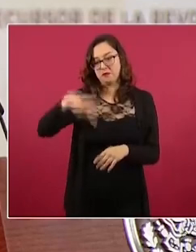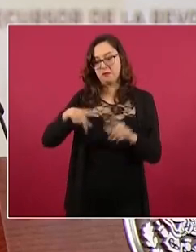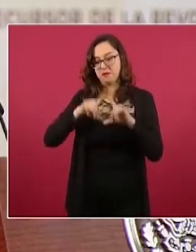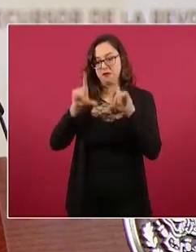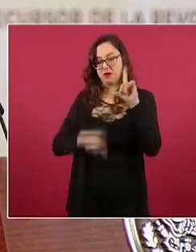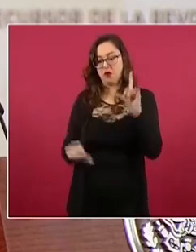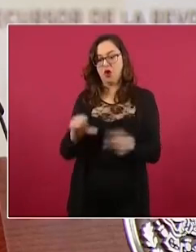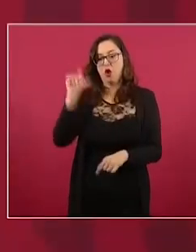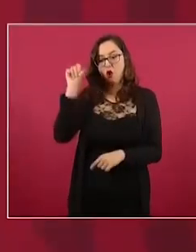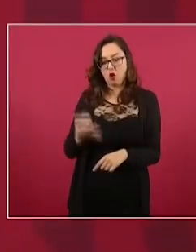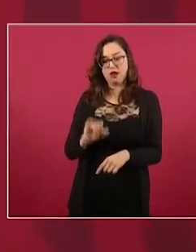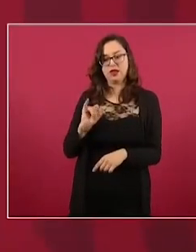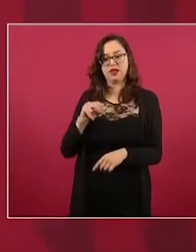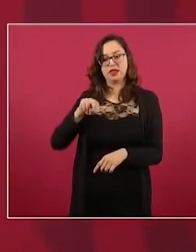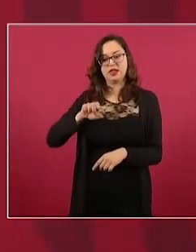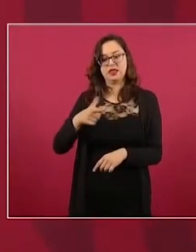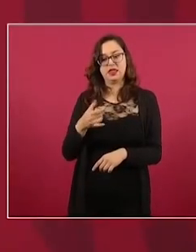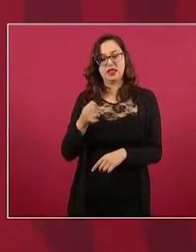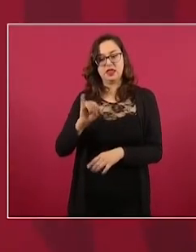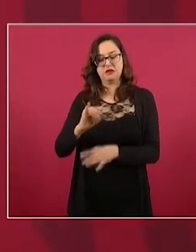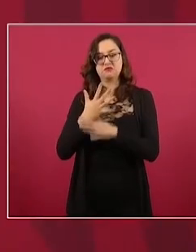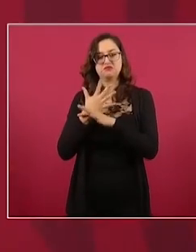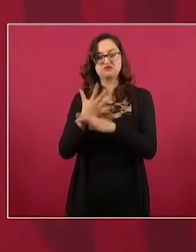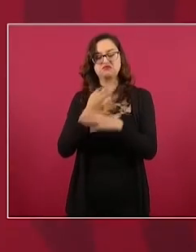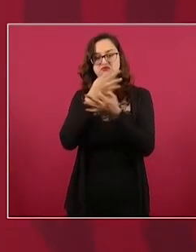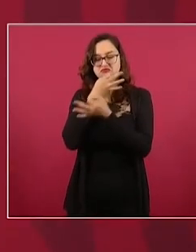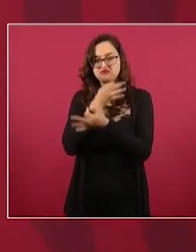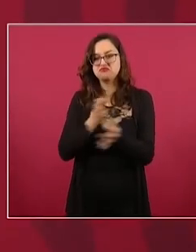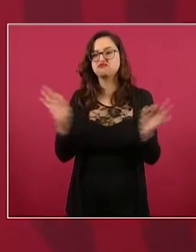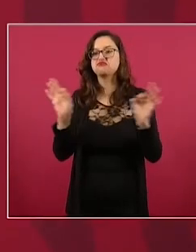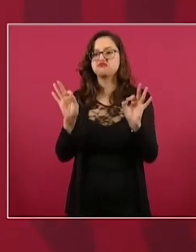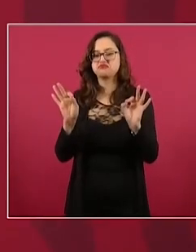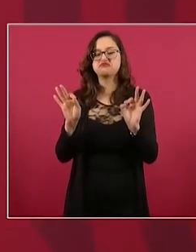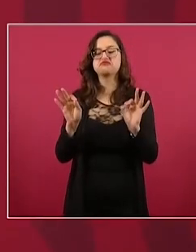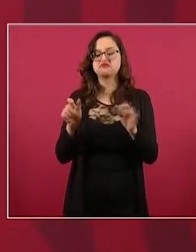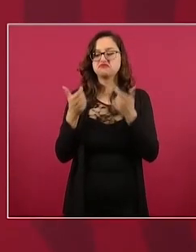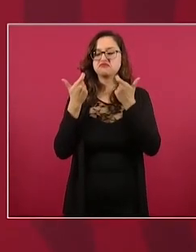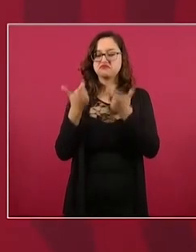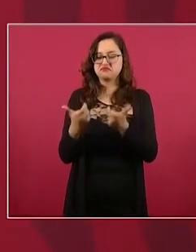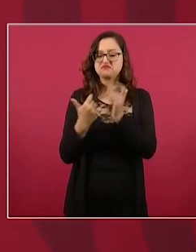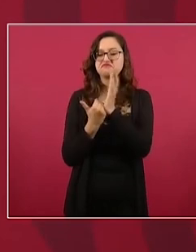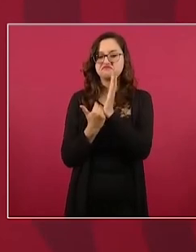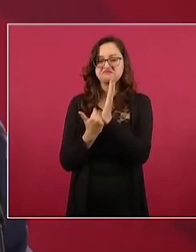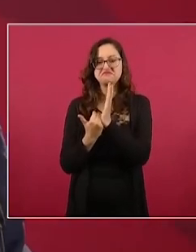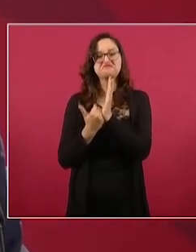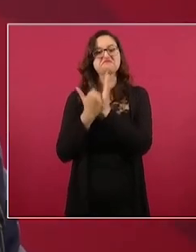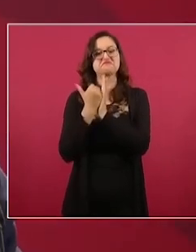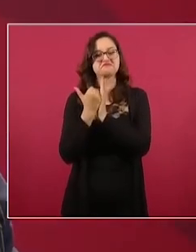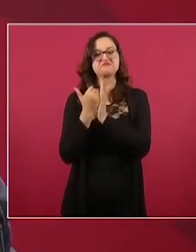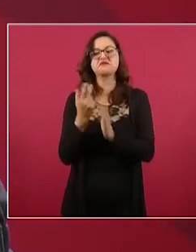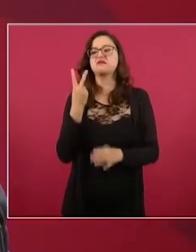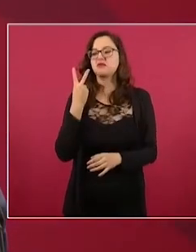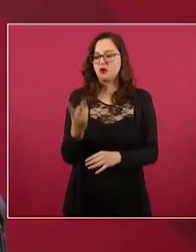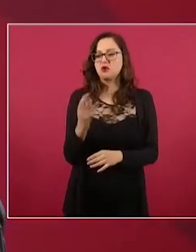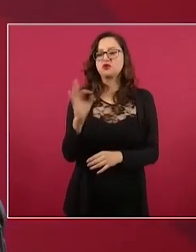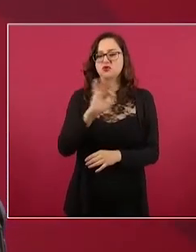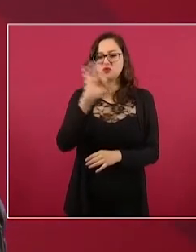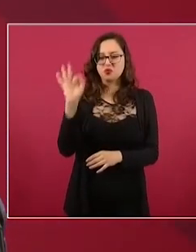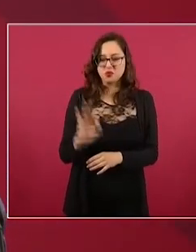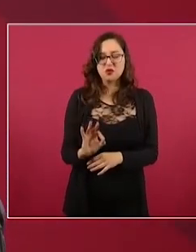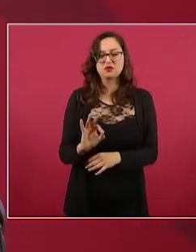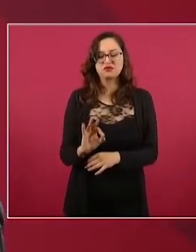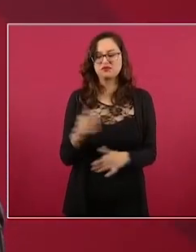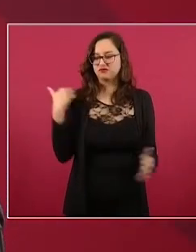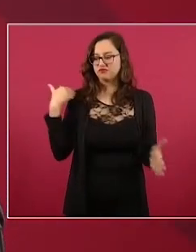el INEGI da a conocer la información de que ya el primer